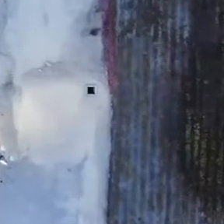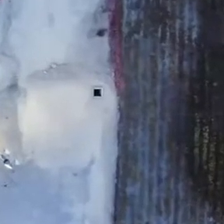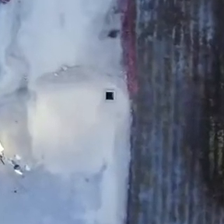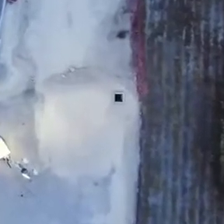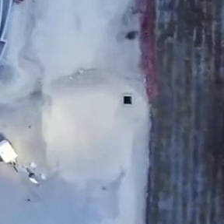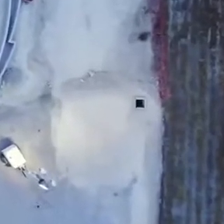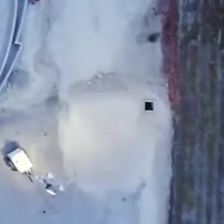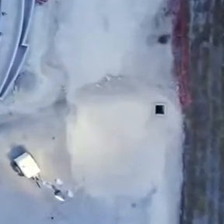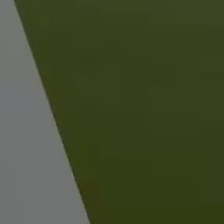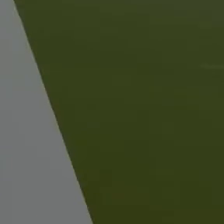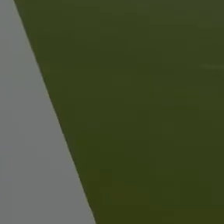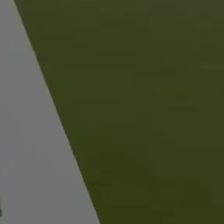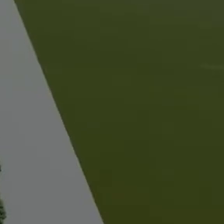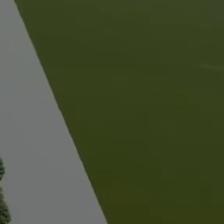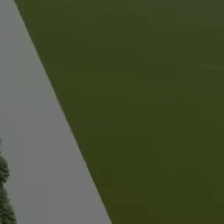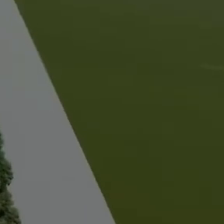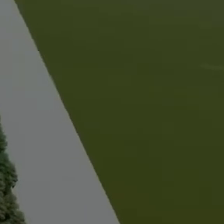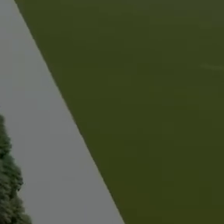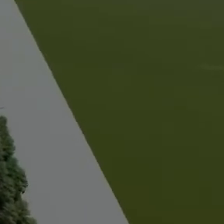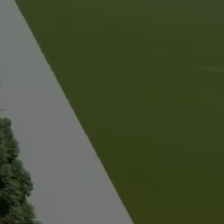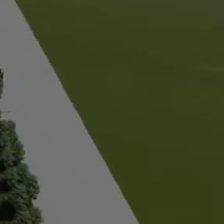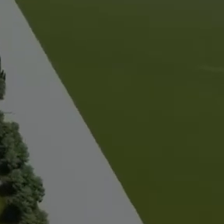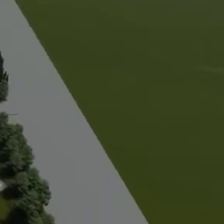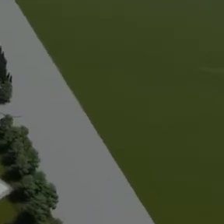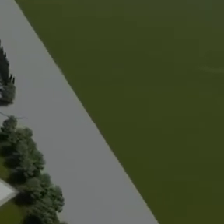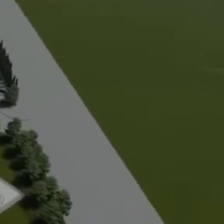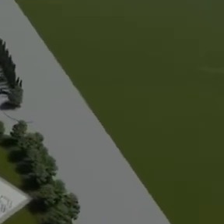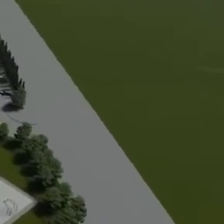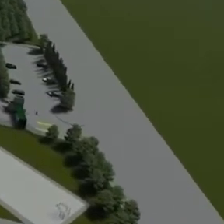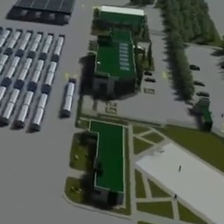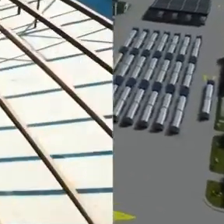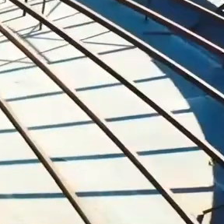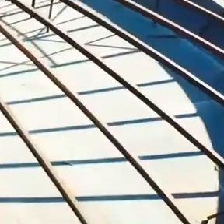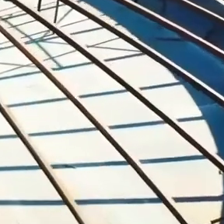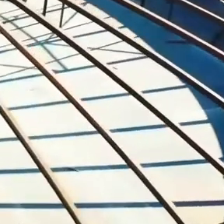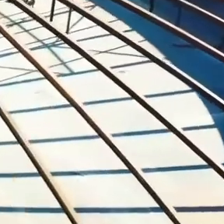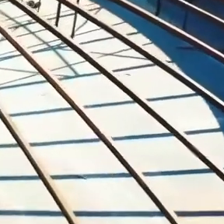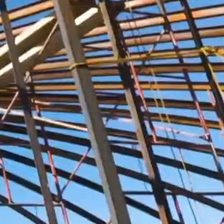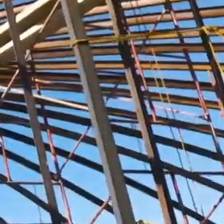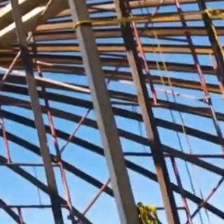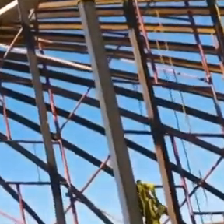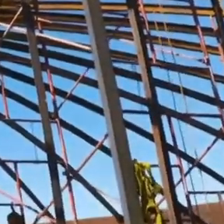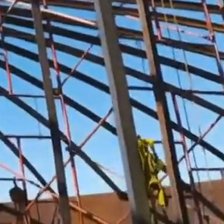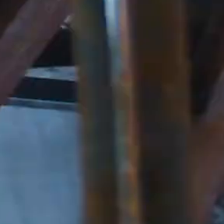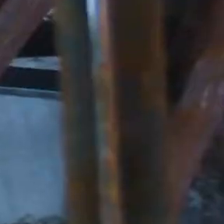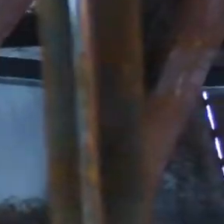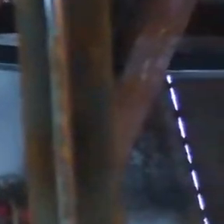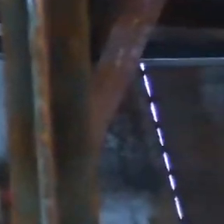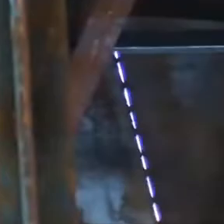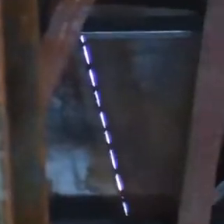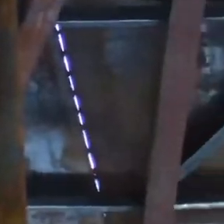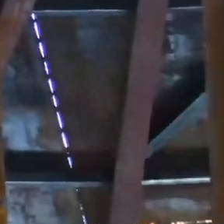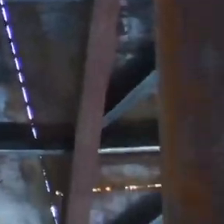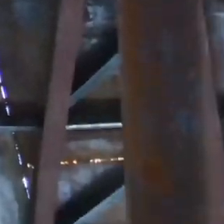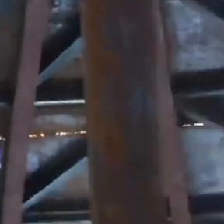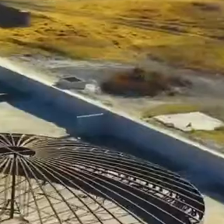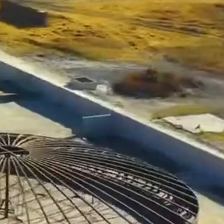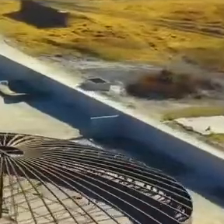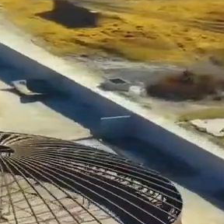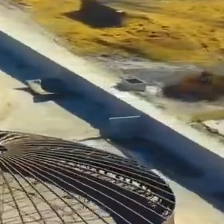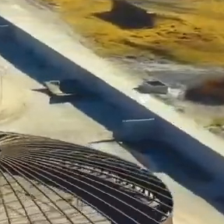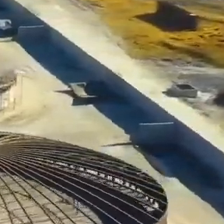aplicación de recubrimiento. En la terminal de combustibles y de distribución se realizan trabajos en los tanques verticales